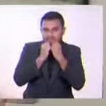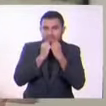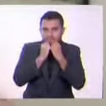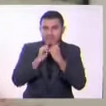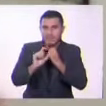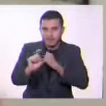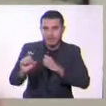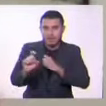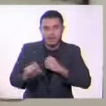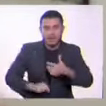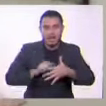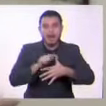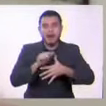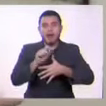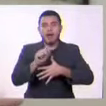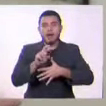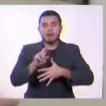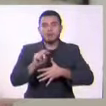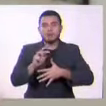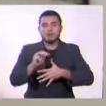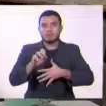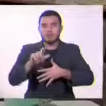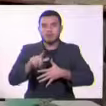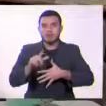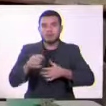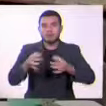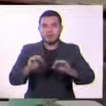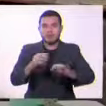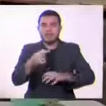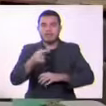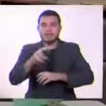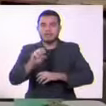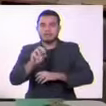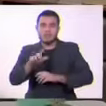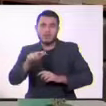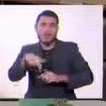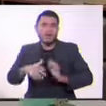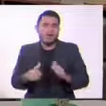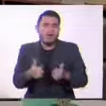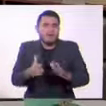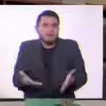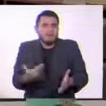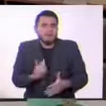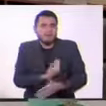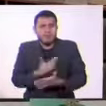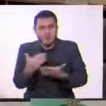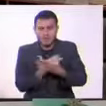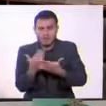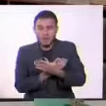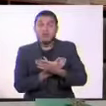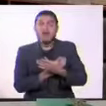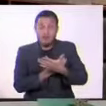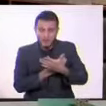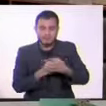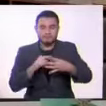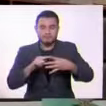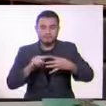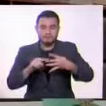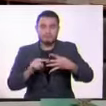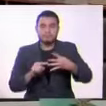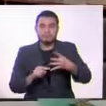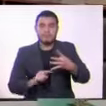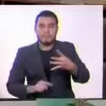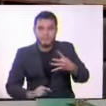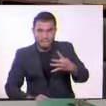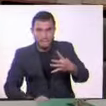Miller con su obra Crisol. Ahora bien, estudiaremos los elementos del guión dramático